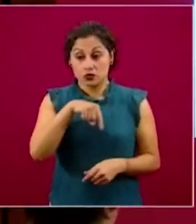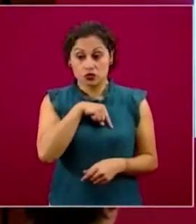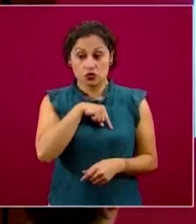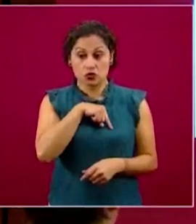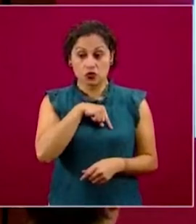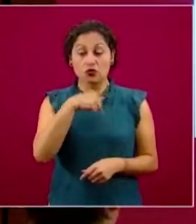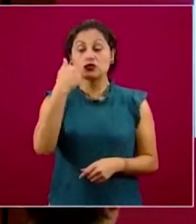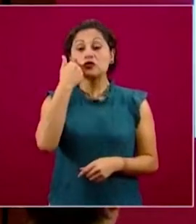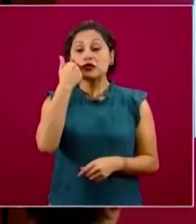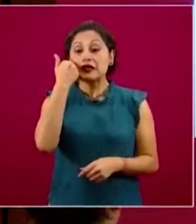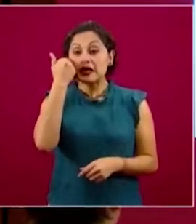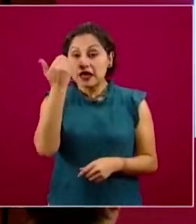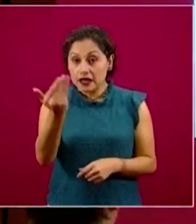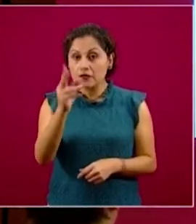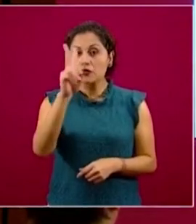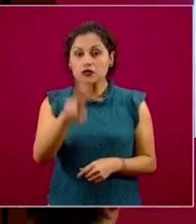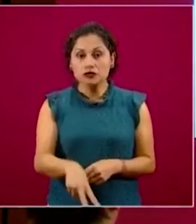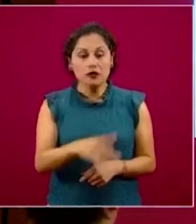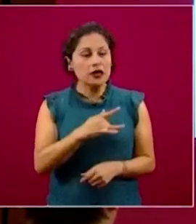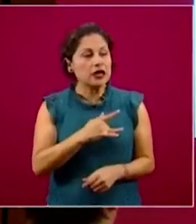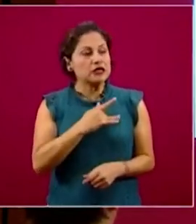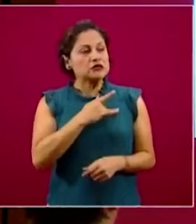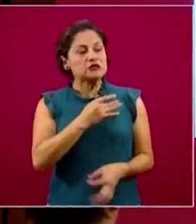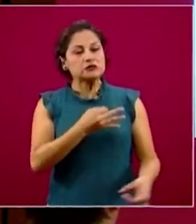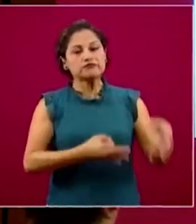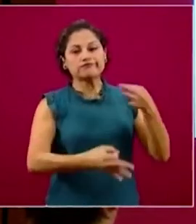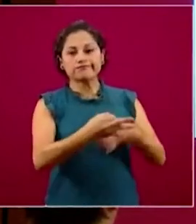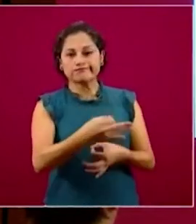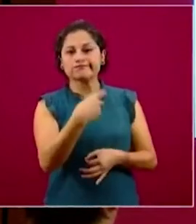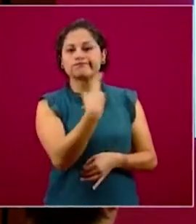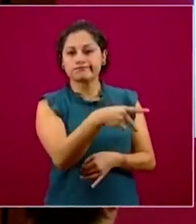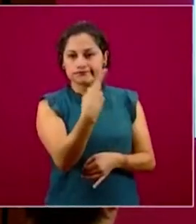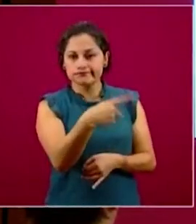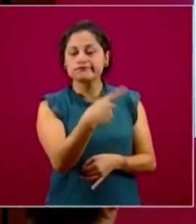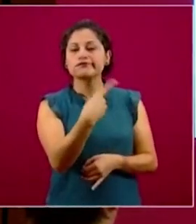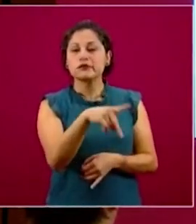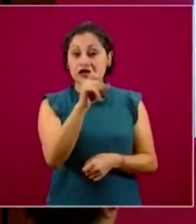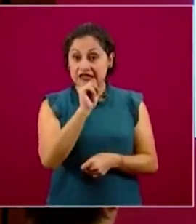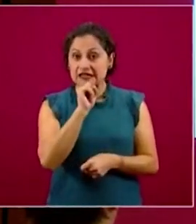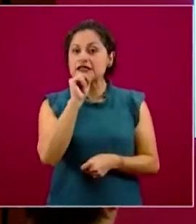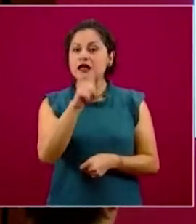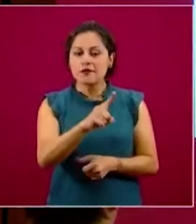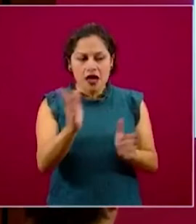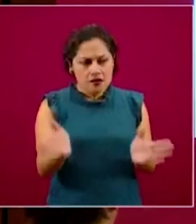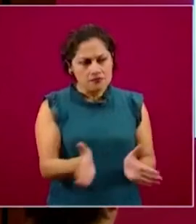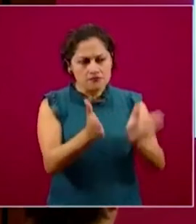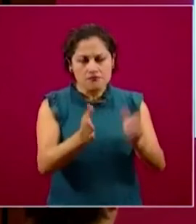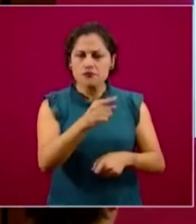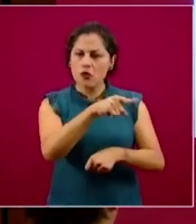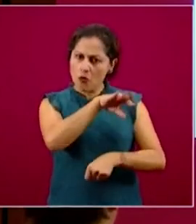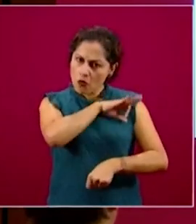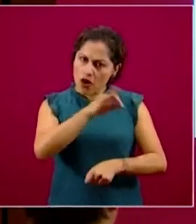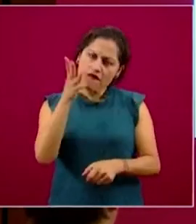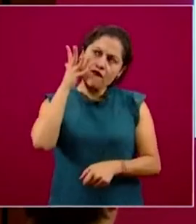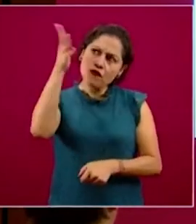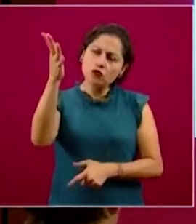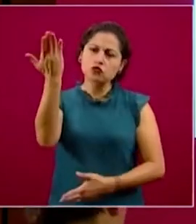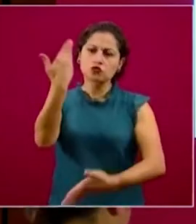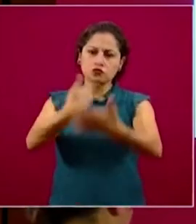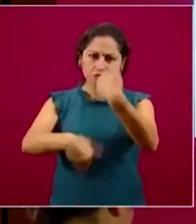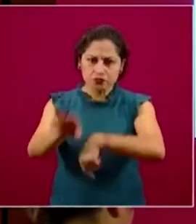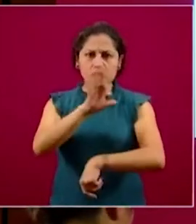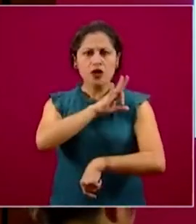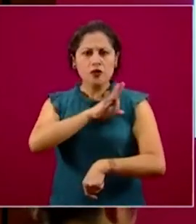empáticos y buscar que la gente sepa que hay un mañana, que hay un futuro, que hay horizonte y que pueden